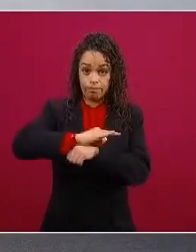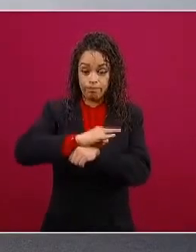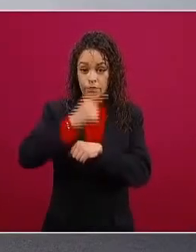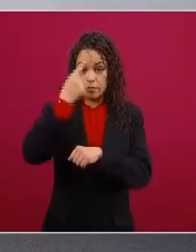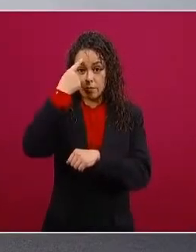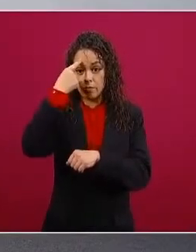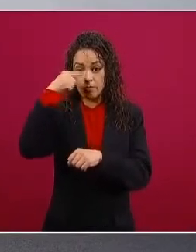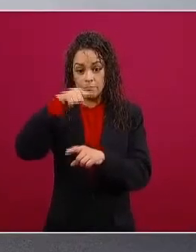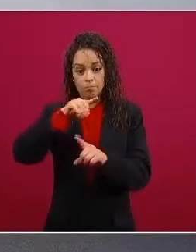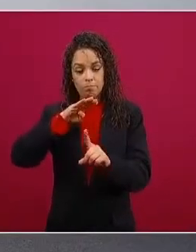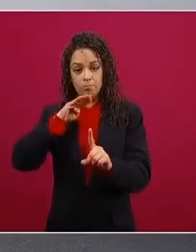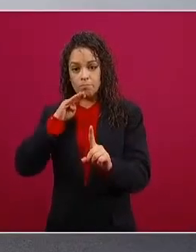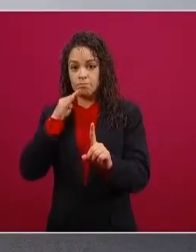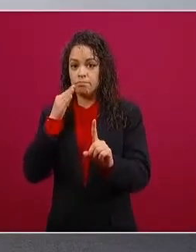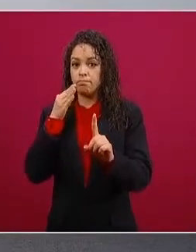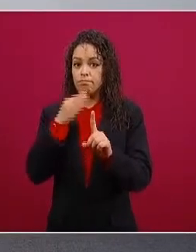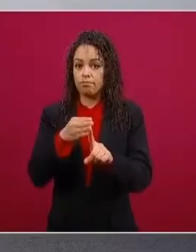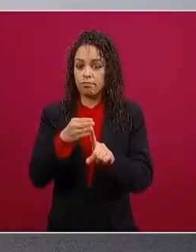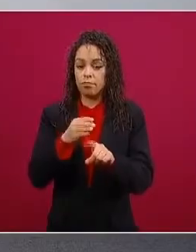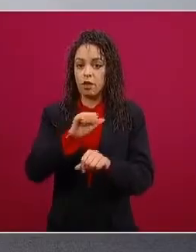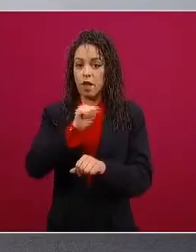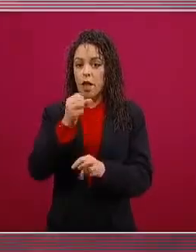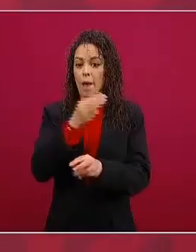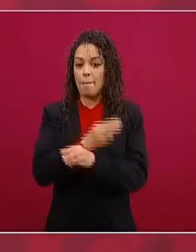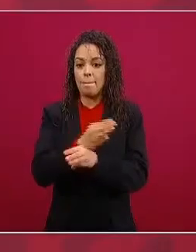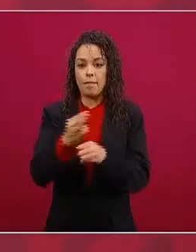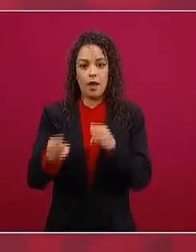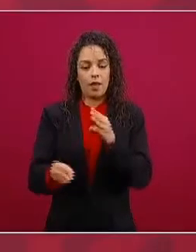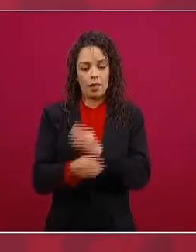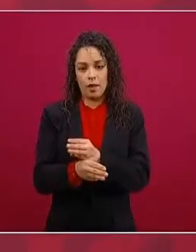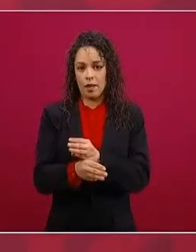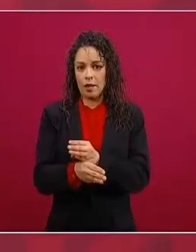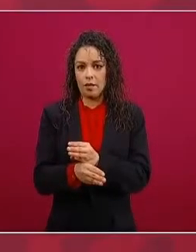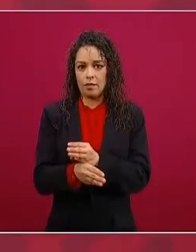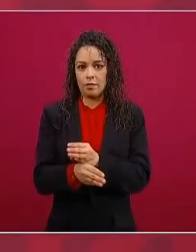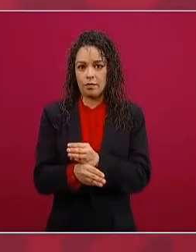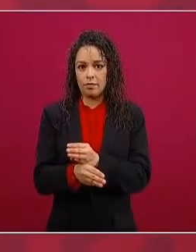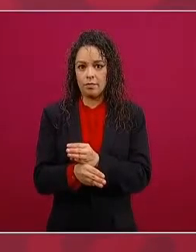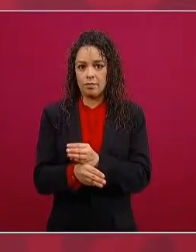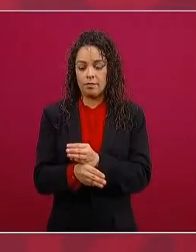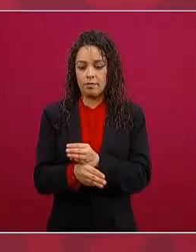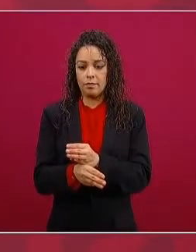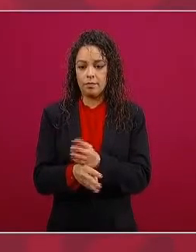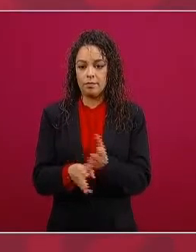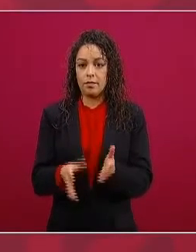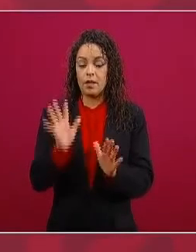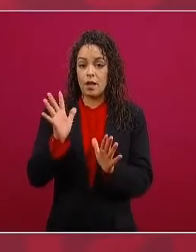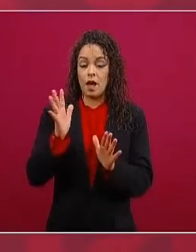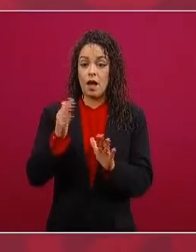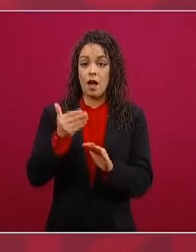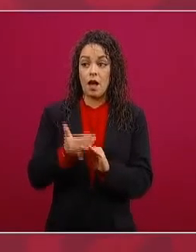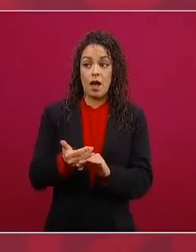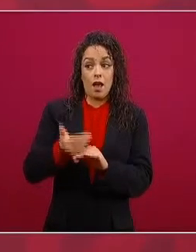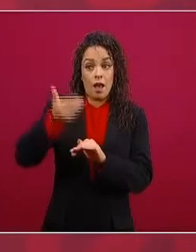desde antes del coronavirus ya se había decidido que